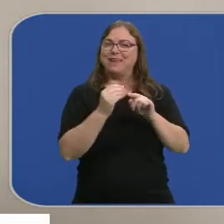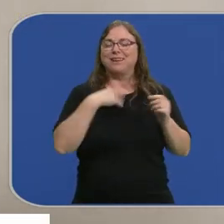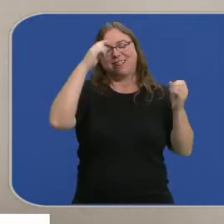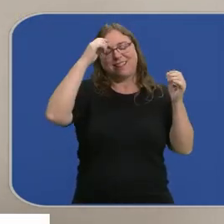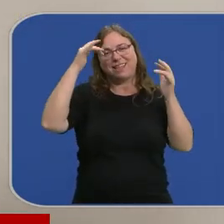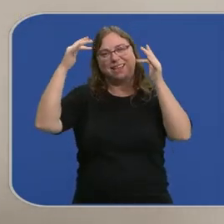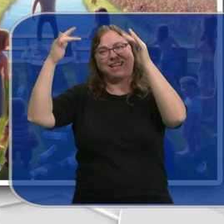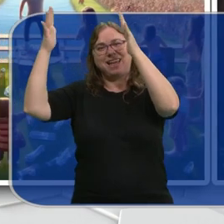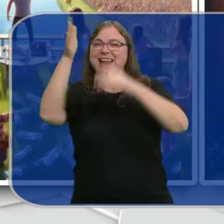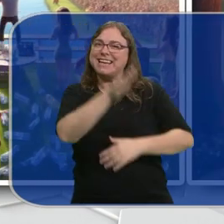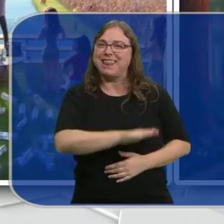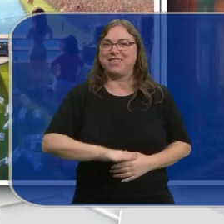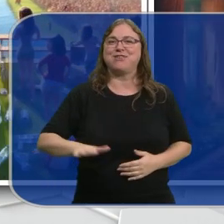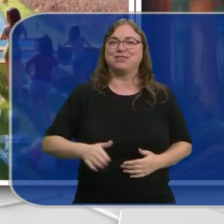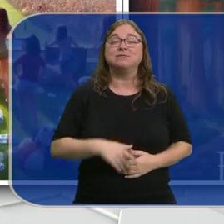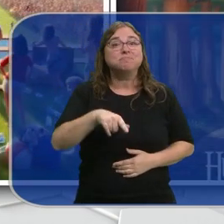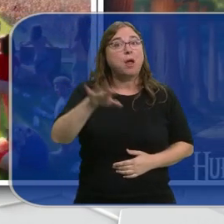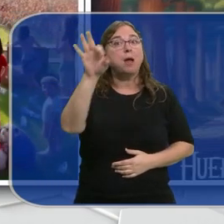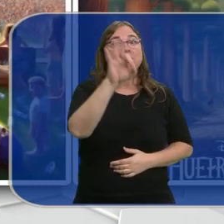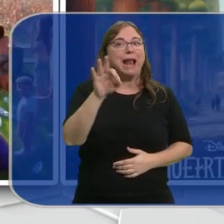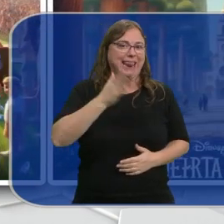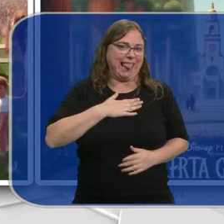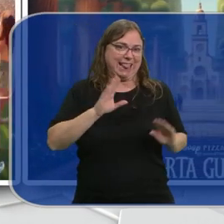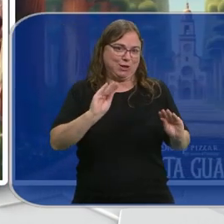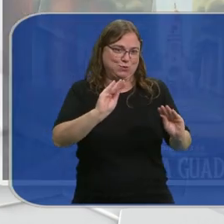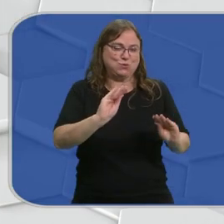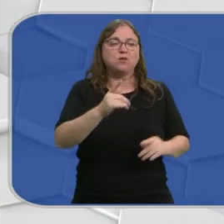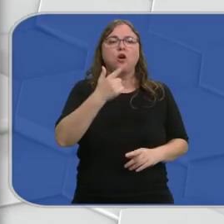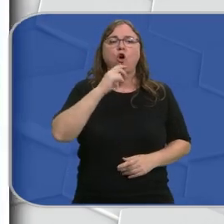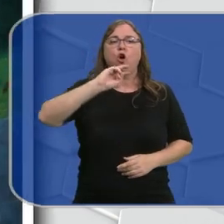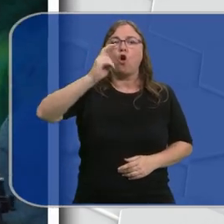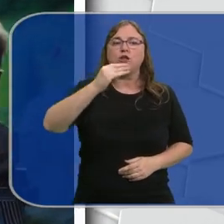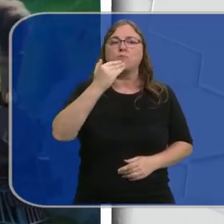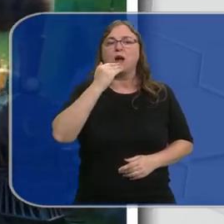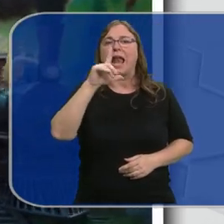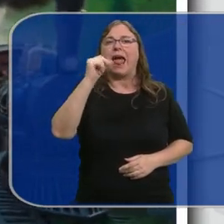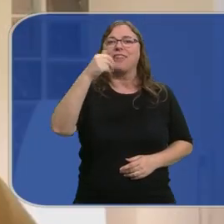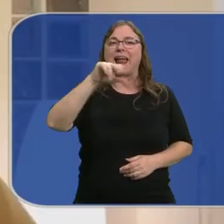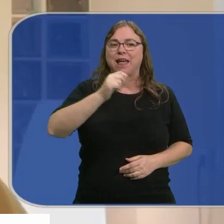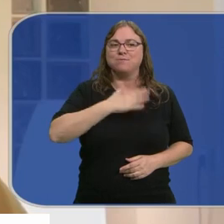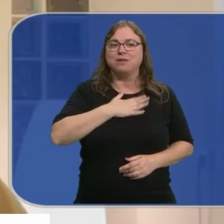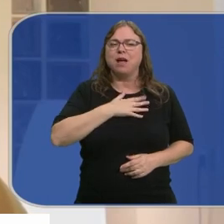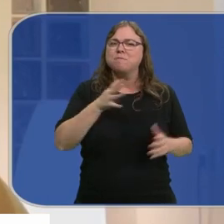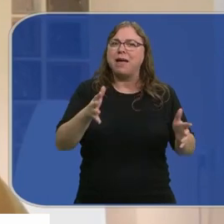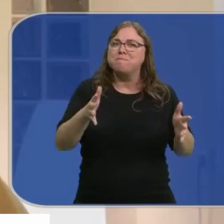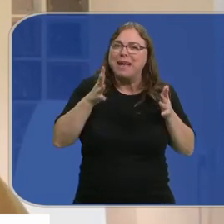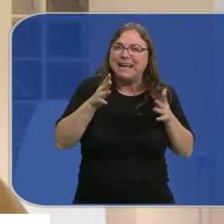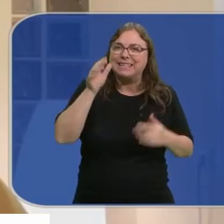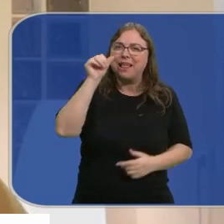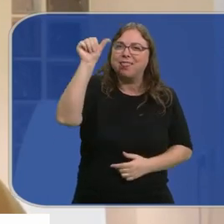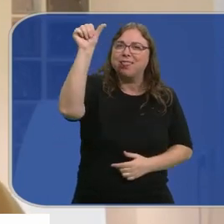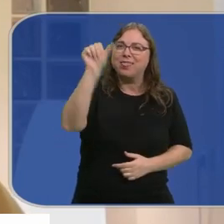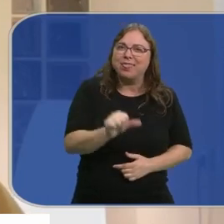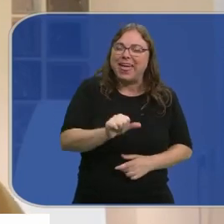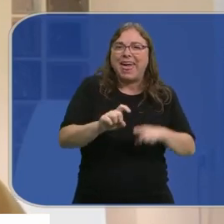teletransportemos a nuestra niñez. Es Palencia, su tierra, otros han recreado la ciana, la suya. Me encantaría ver una película